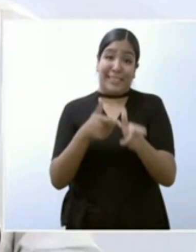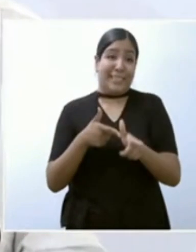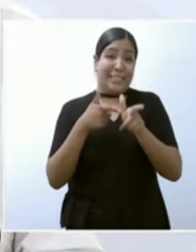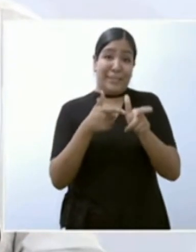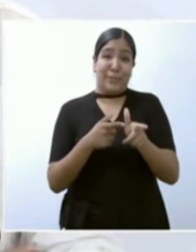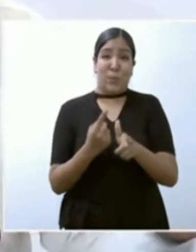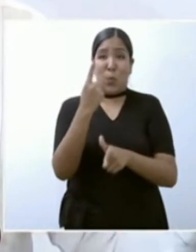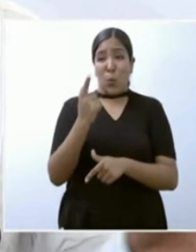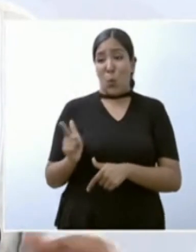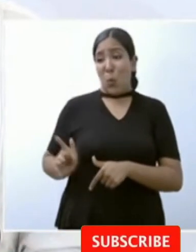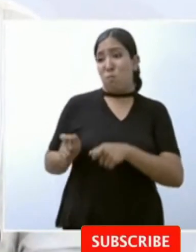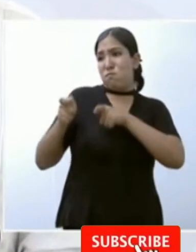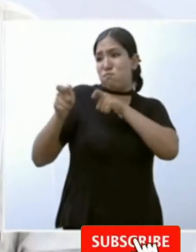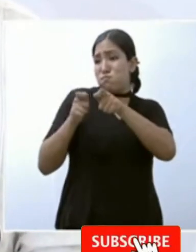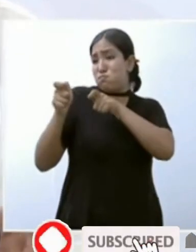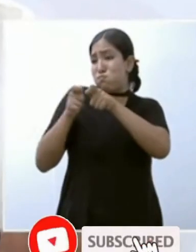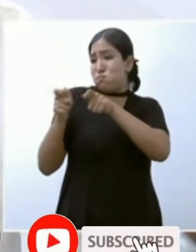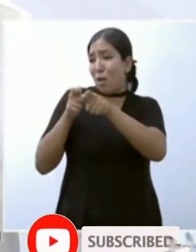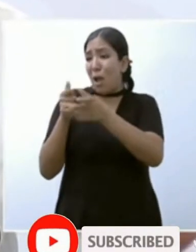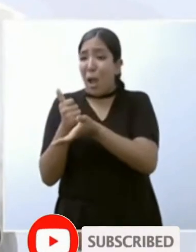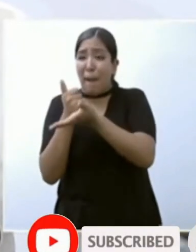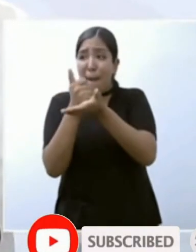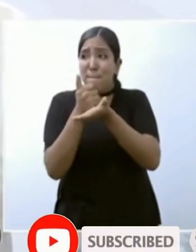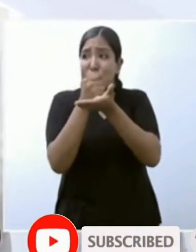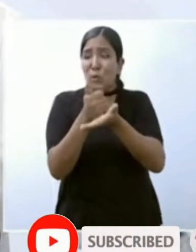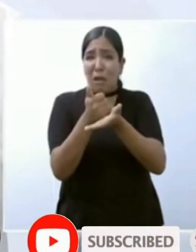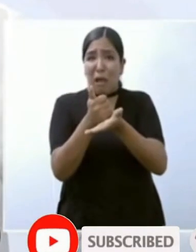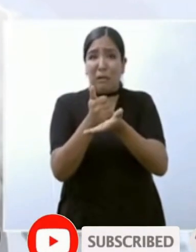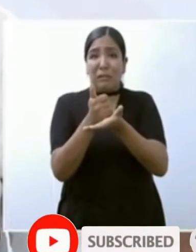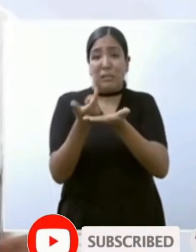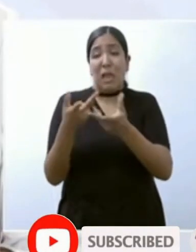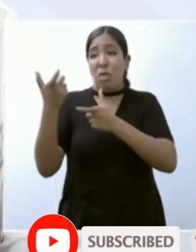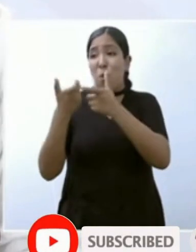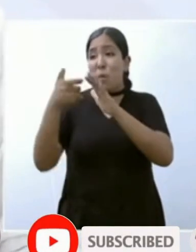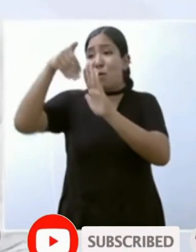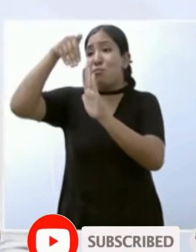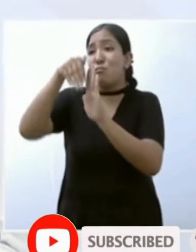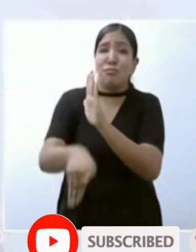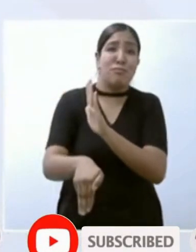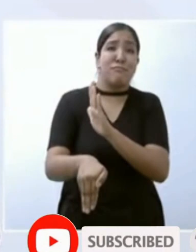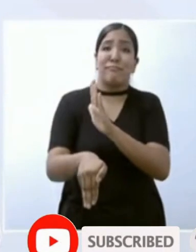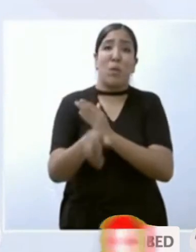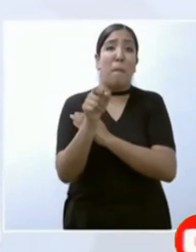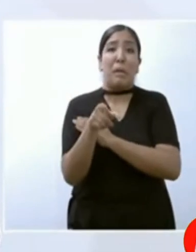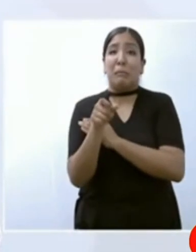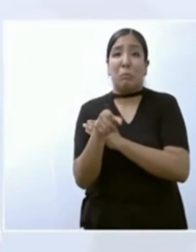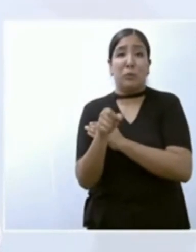en nuestro país ya no se podía sostener el mismo régimen